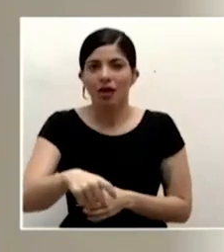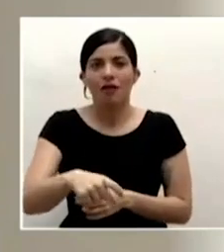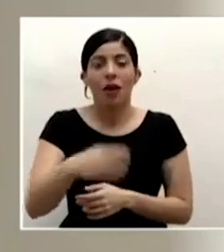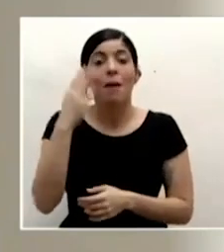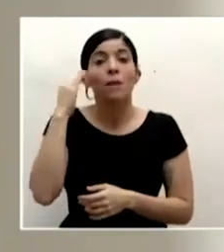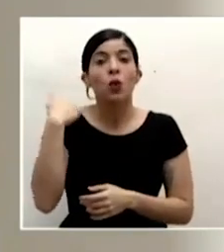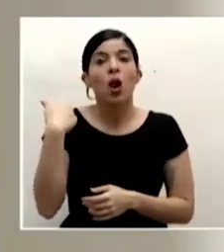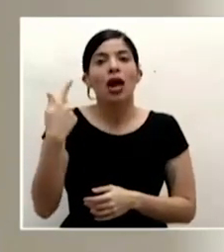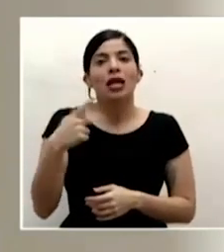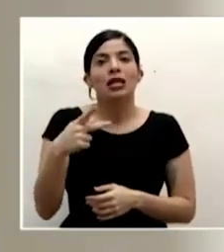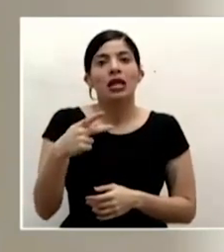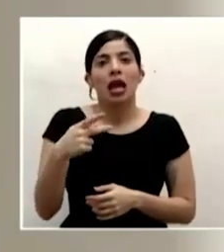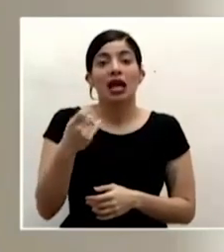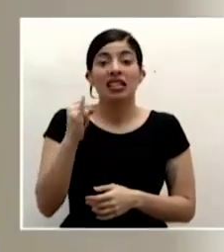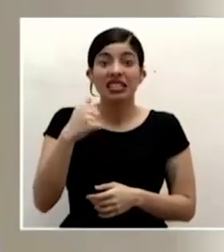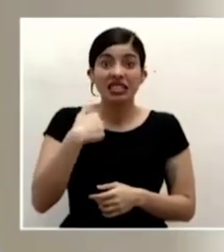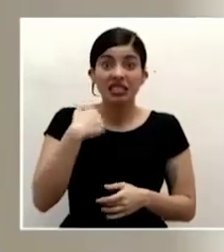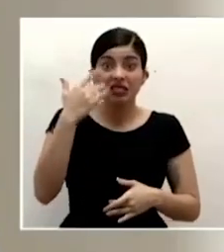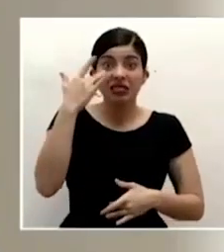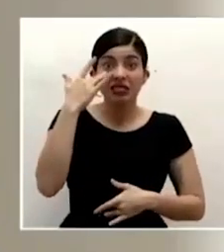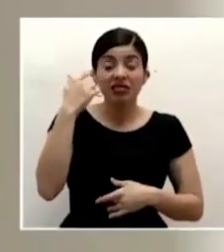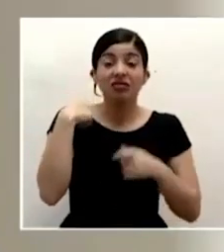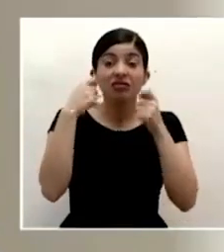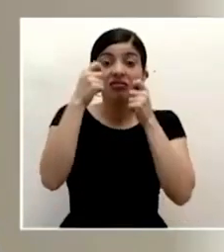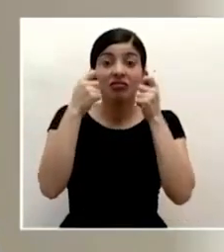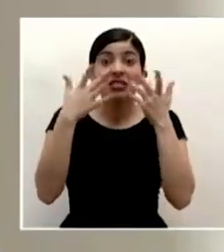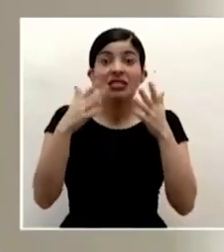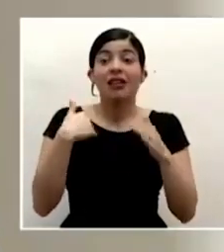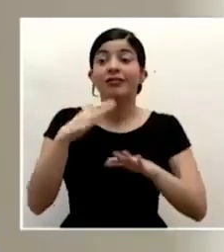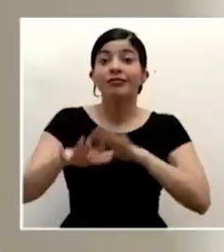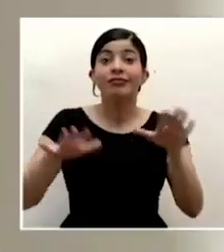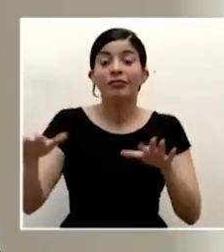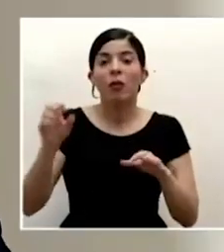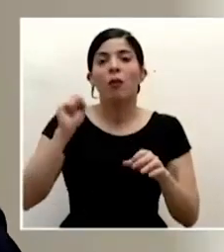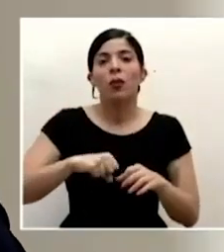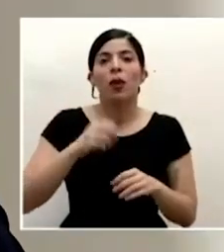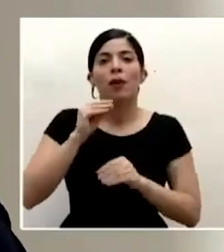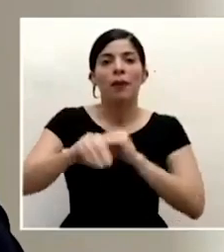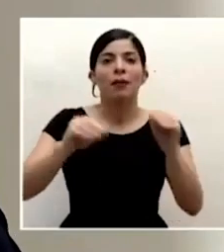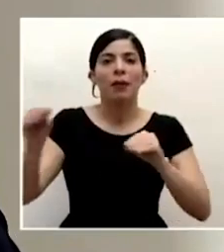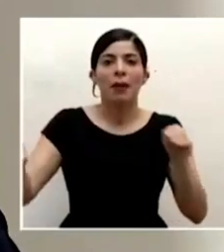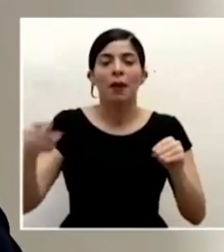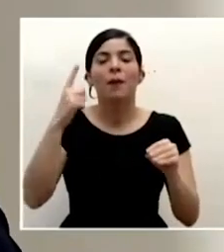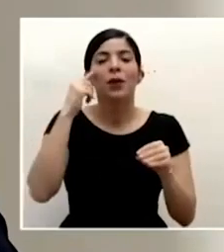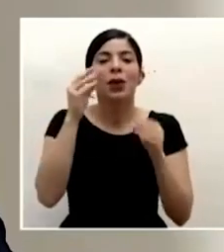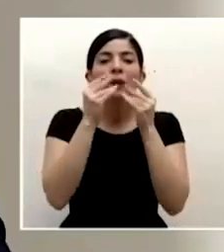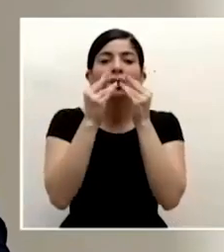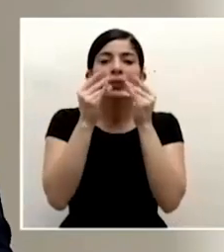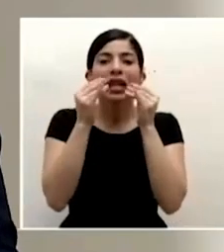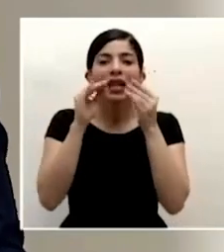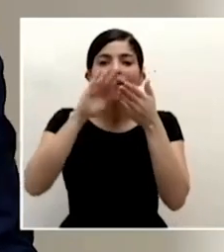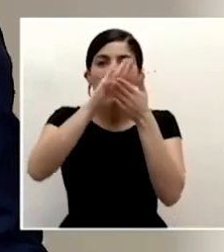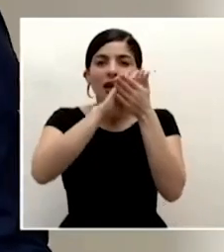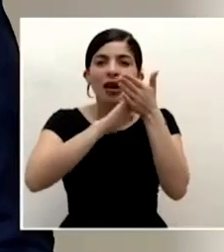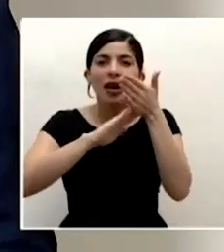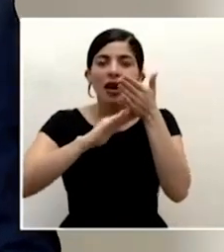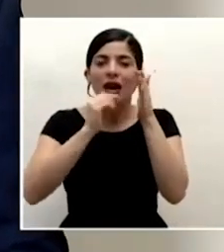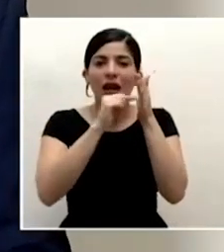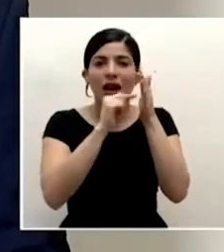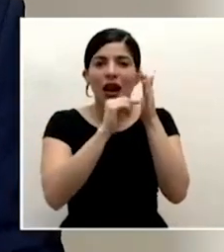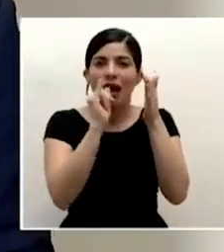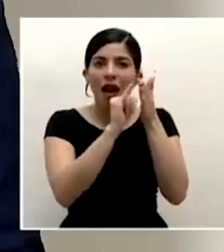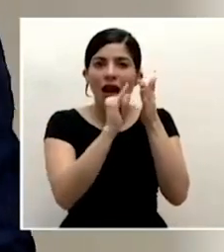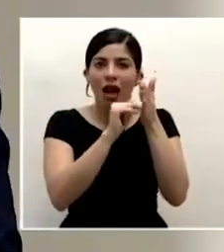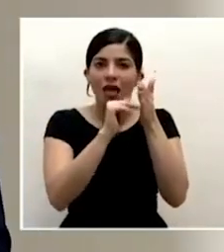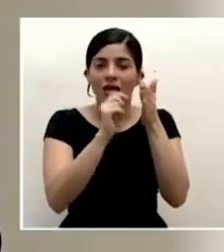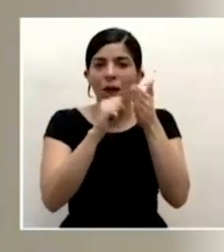riesgo de contagio con las gotitas de saliva que están quedando impregnadas en la mascarilla y al